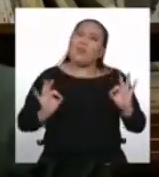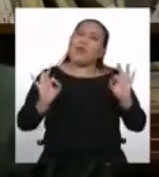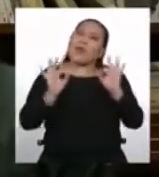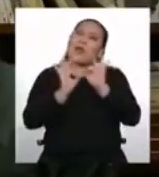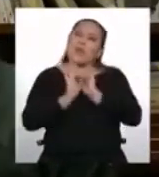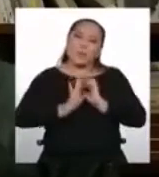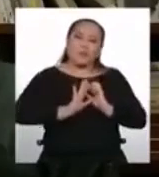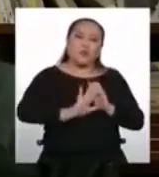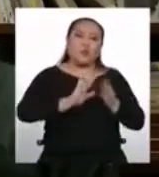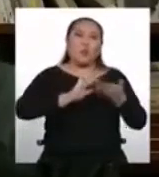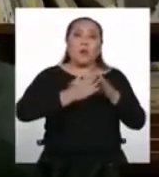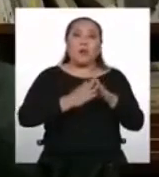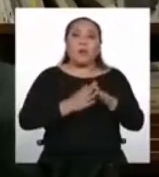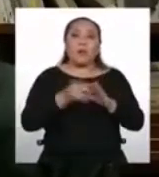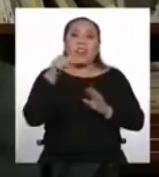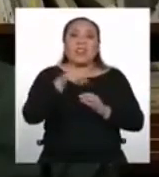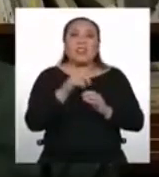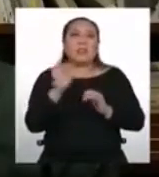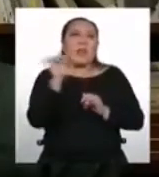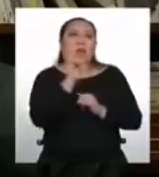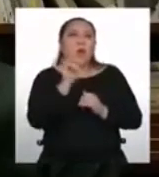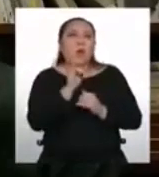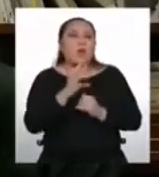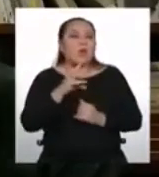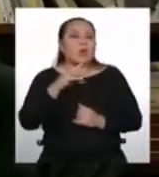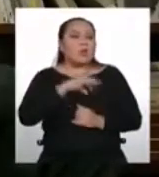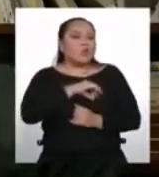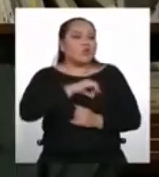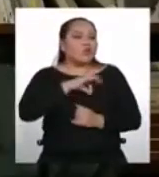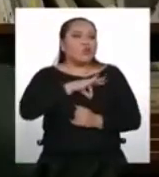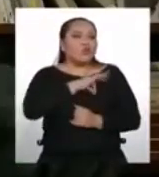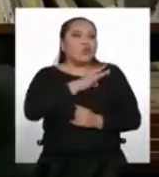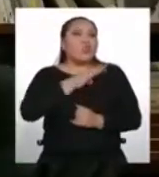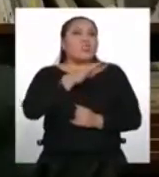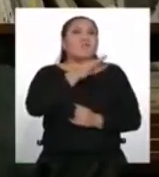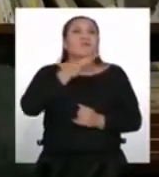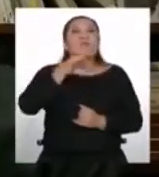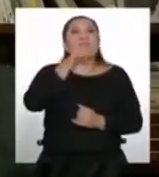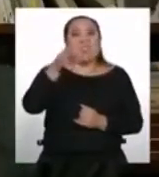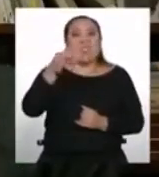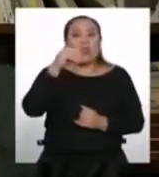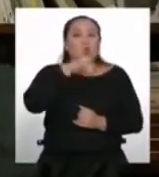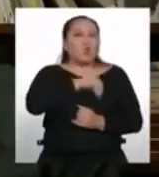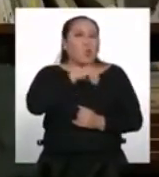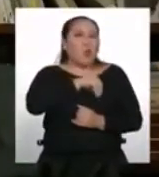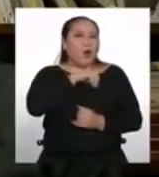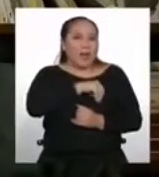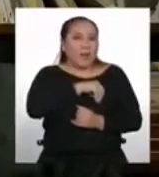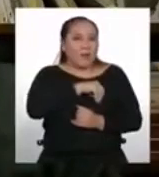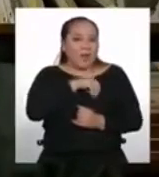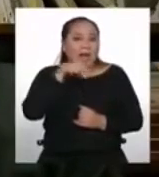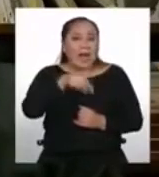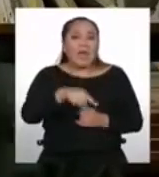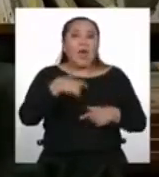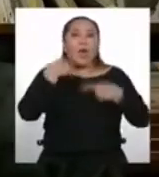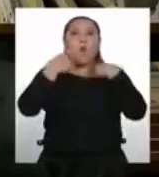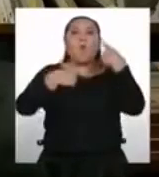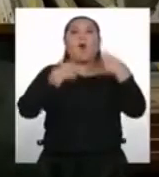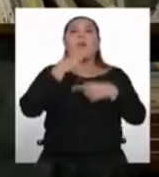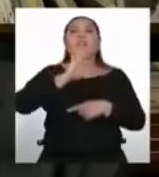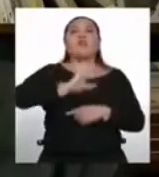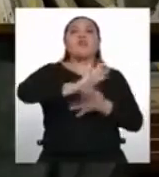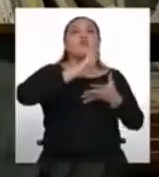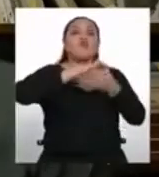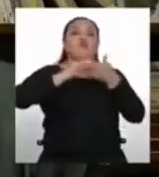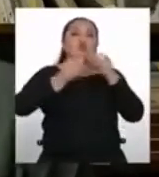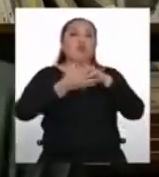su alma, ¿no? Como su alma. Ahí está contada su historia, sus conocimientos, todo, ¿no? Entonces, para